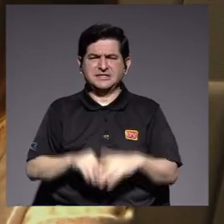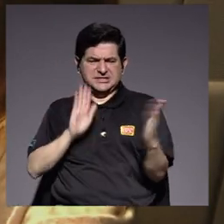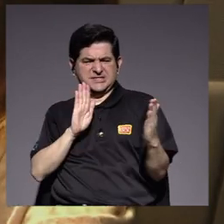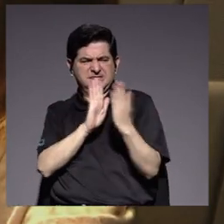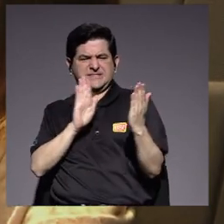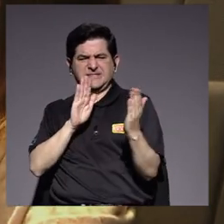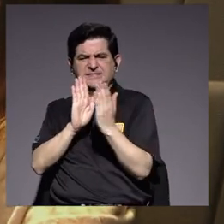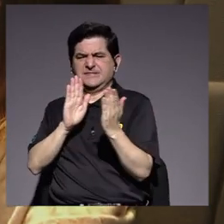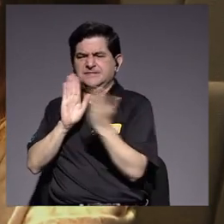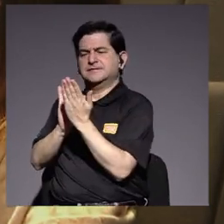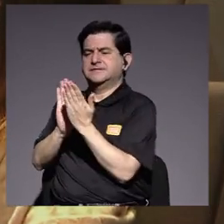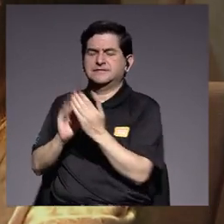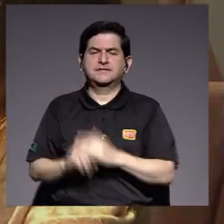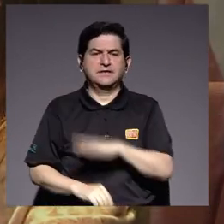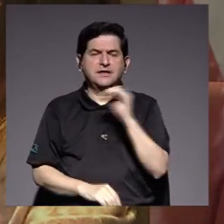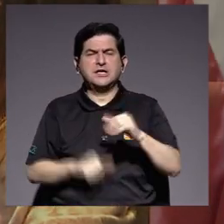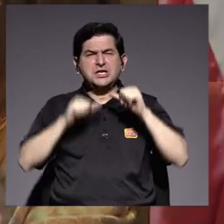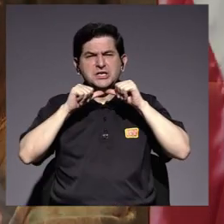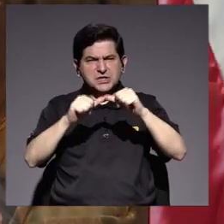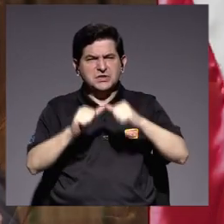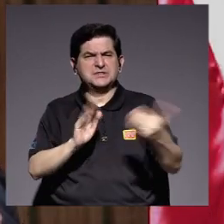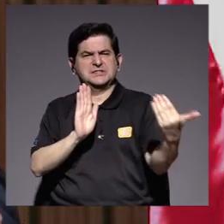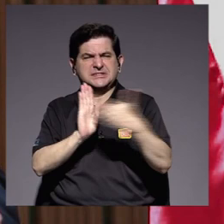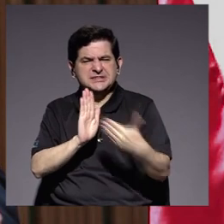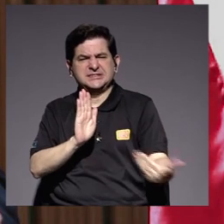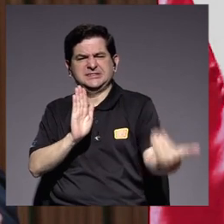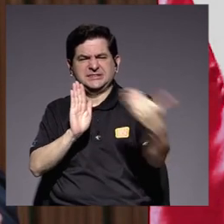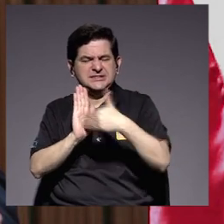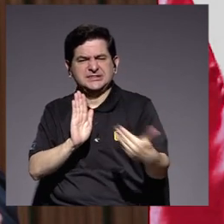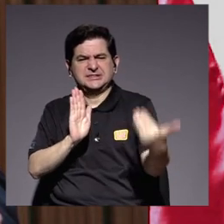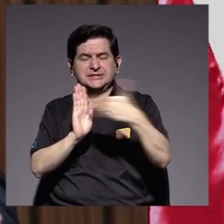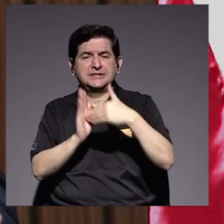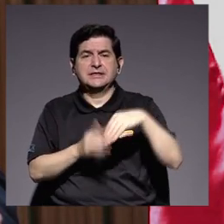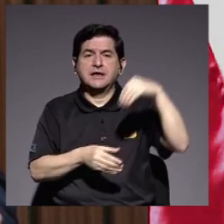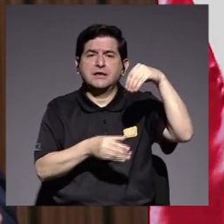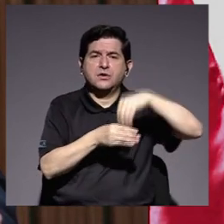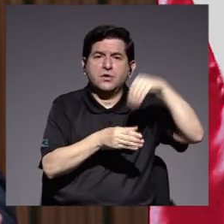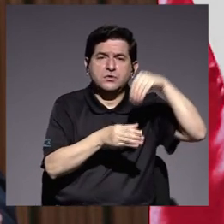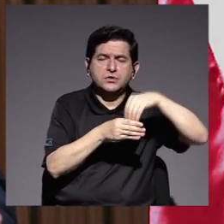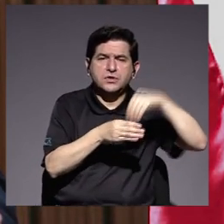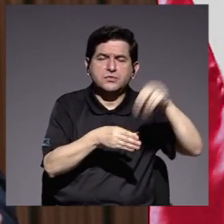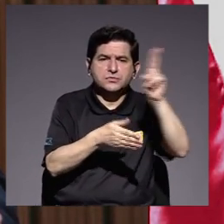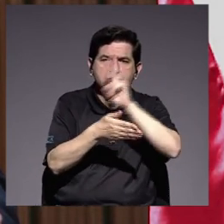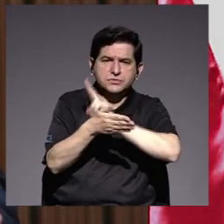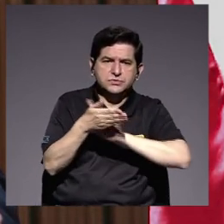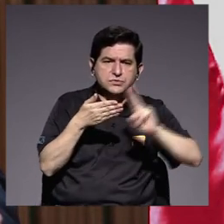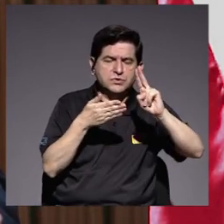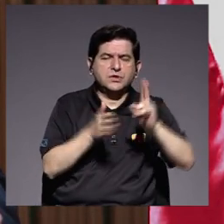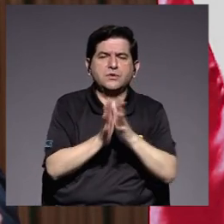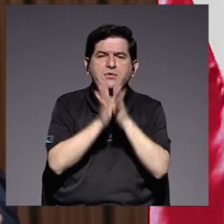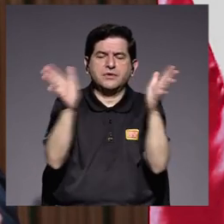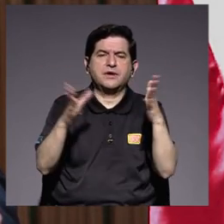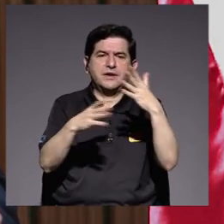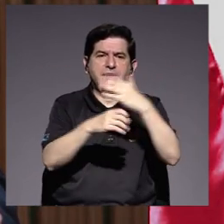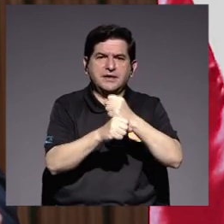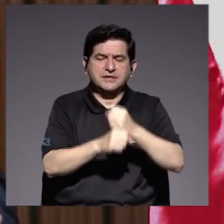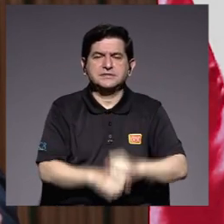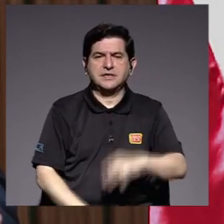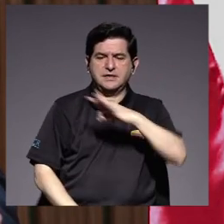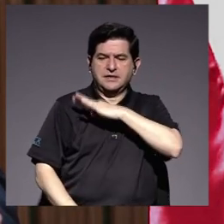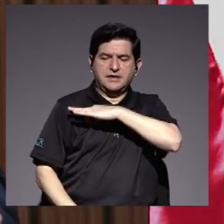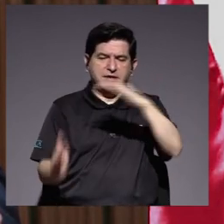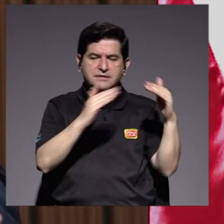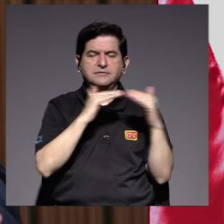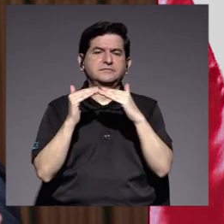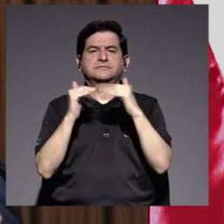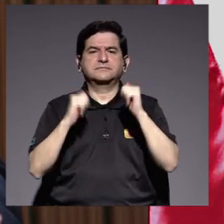y un pertinente desdén de la continua contribución de la universidad pública al bienestar de la población.